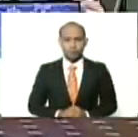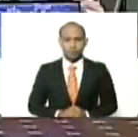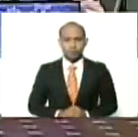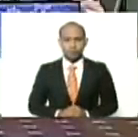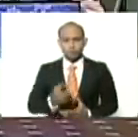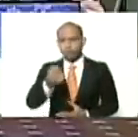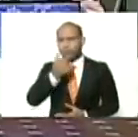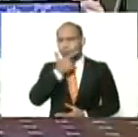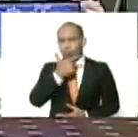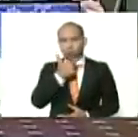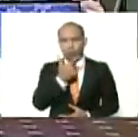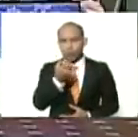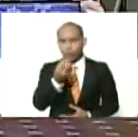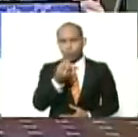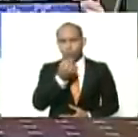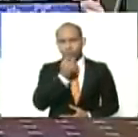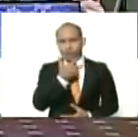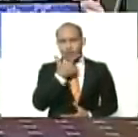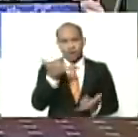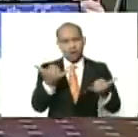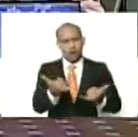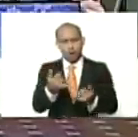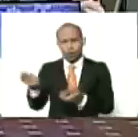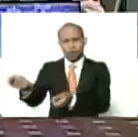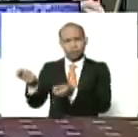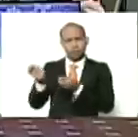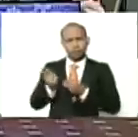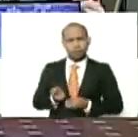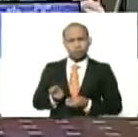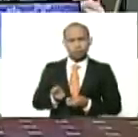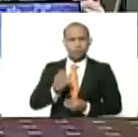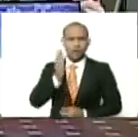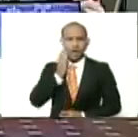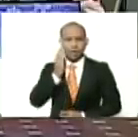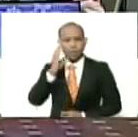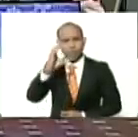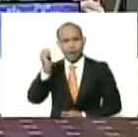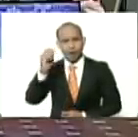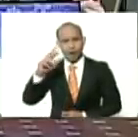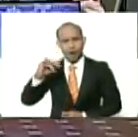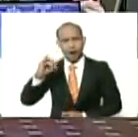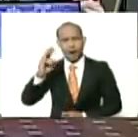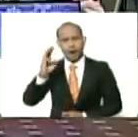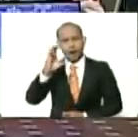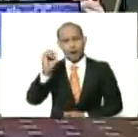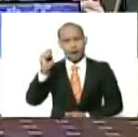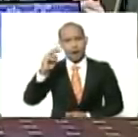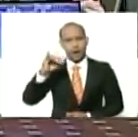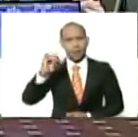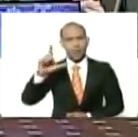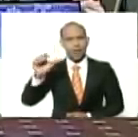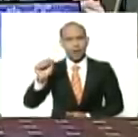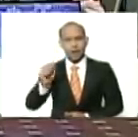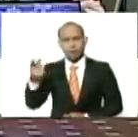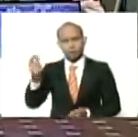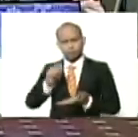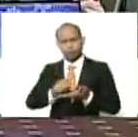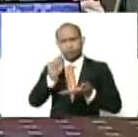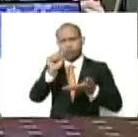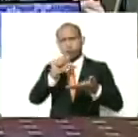muy bella Camila, ahora, me trajo, la mamá de Camila, me trajo, varios puntos de cuenta,